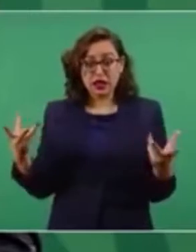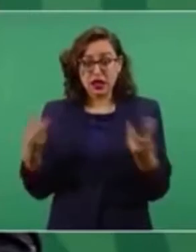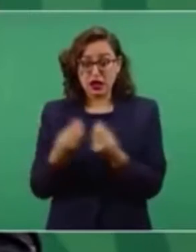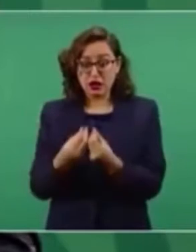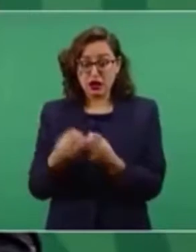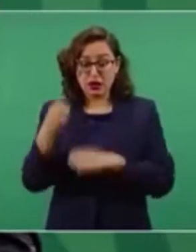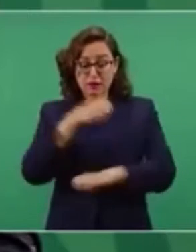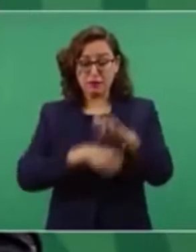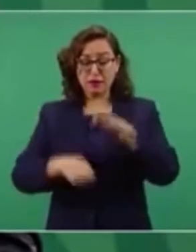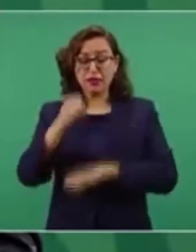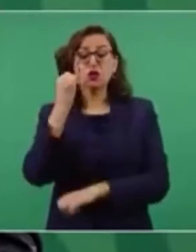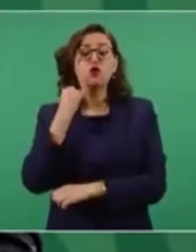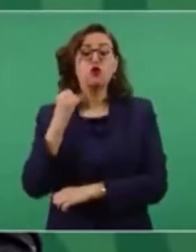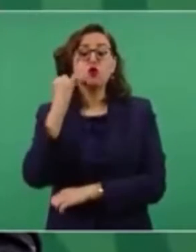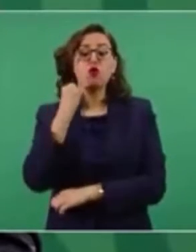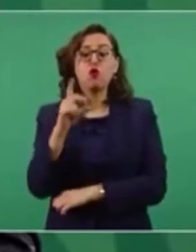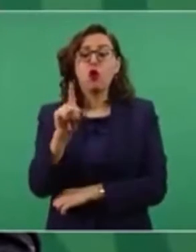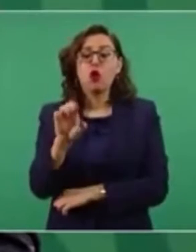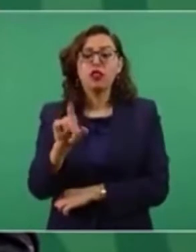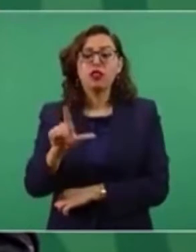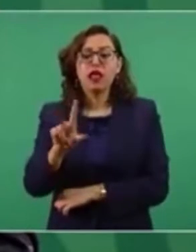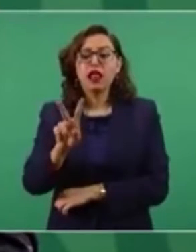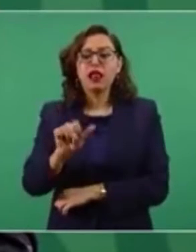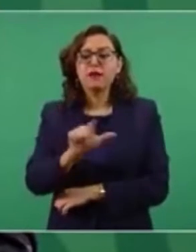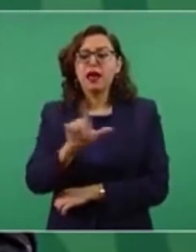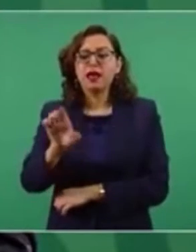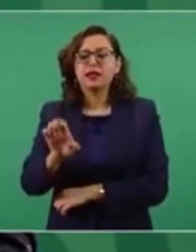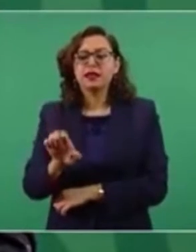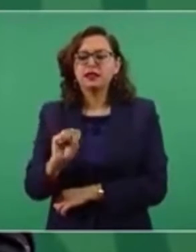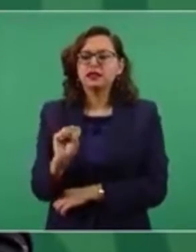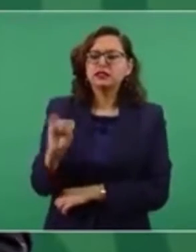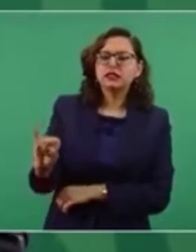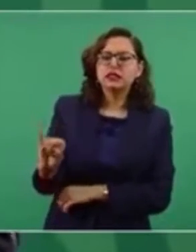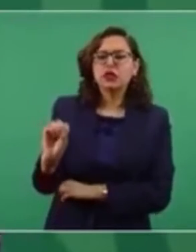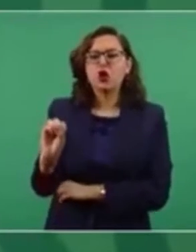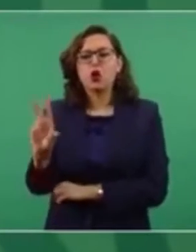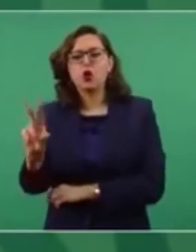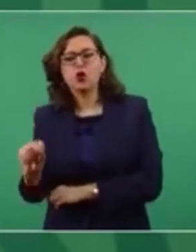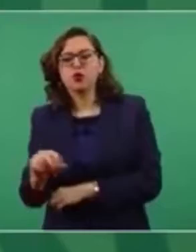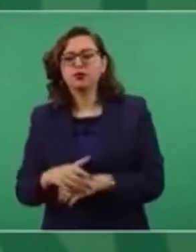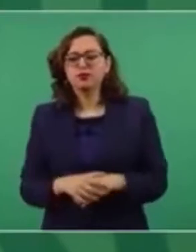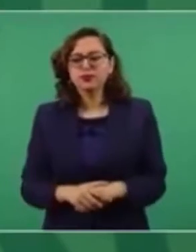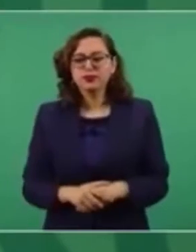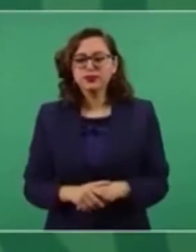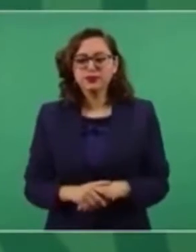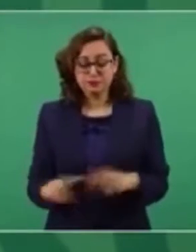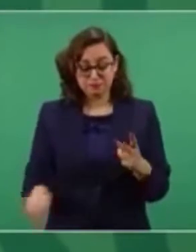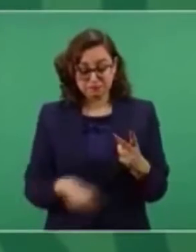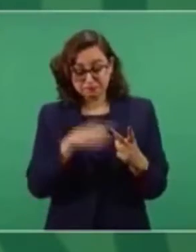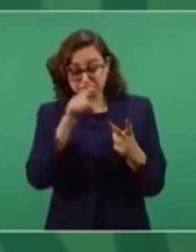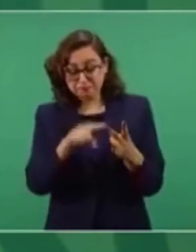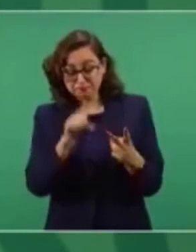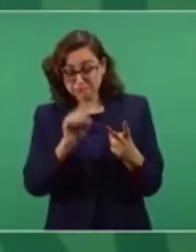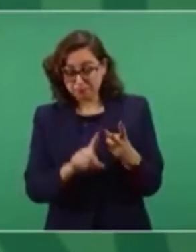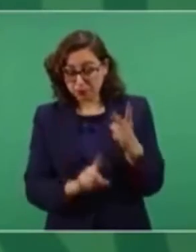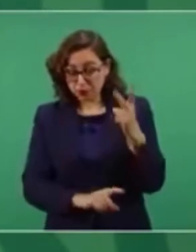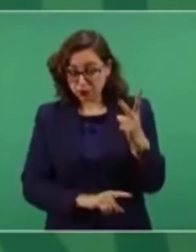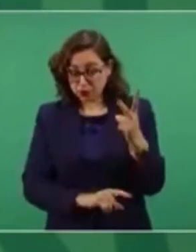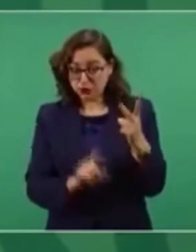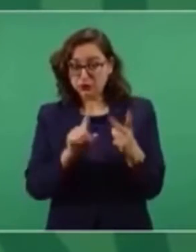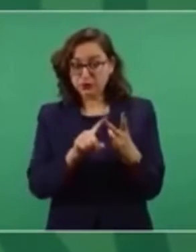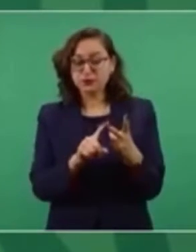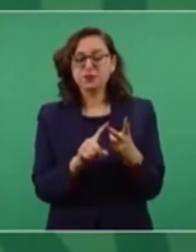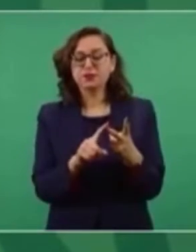que diga si es cierto o no, como